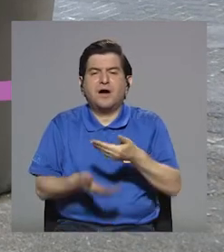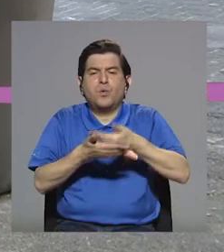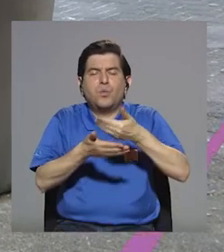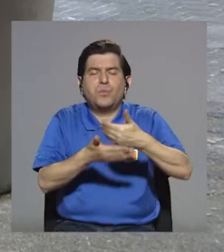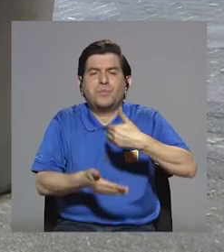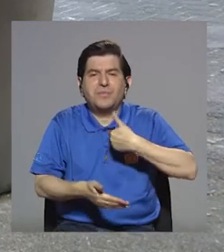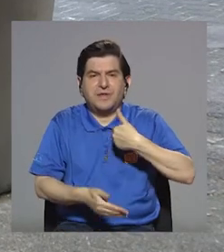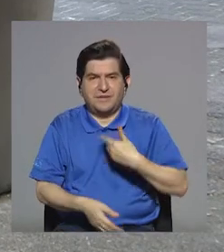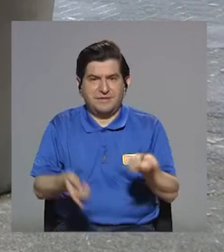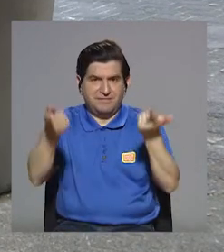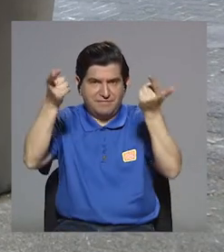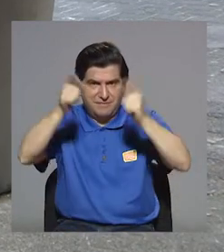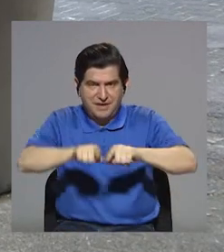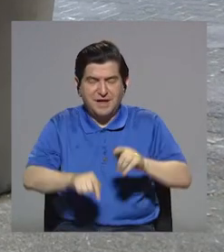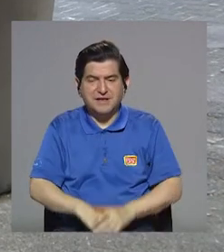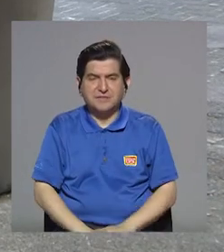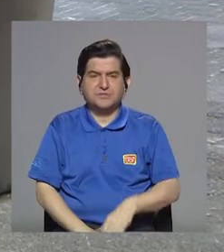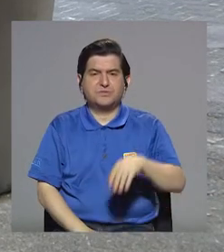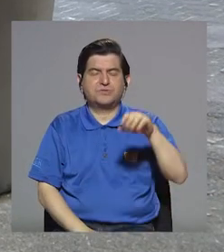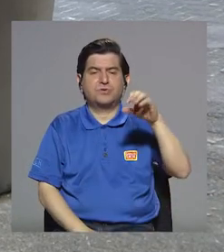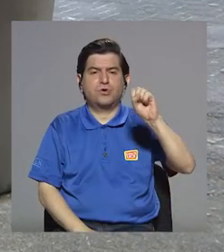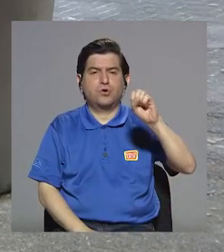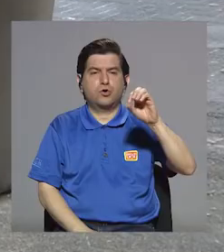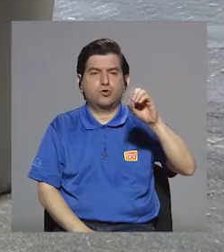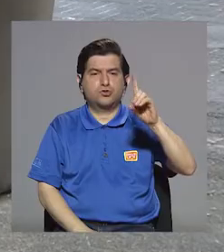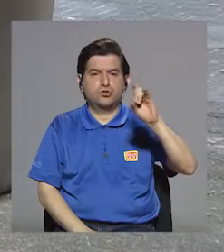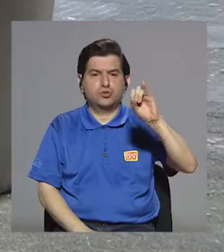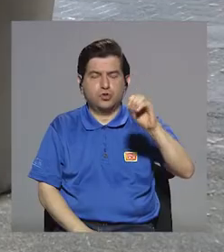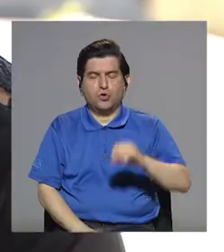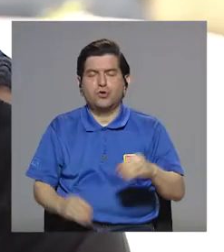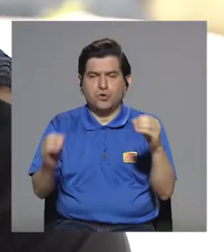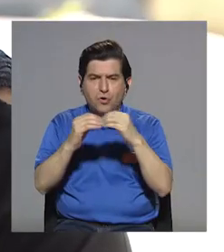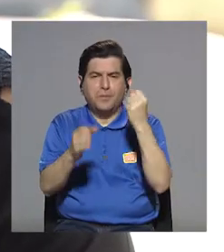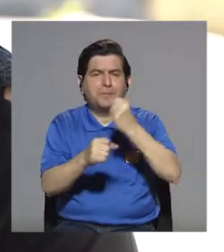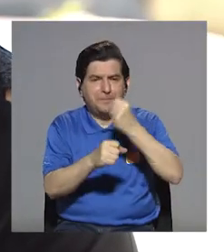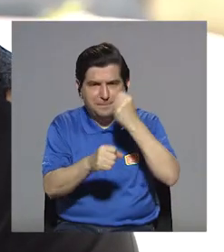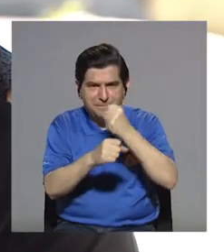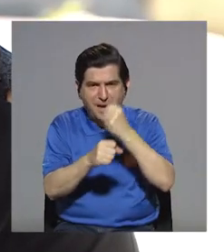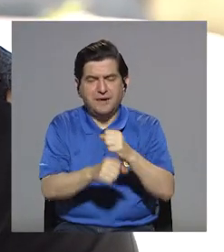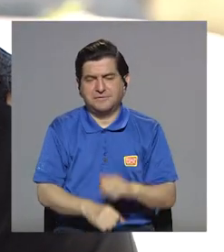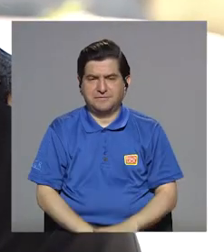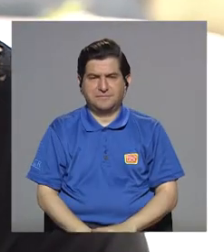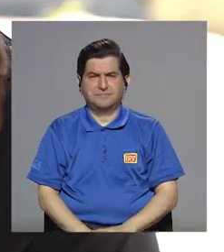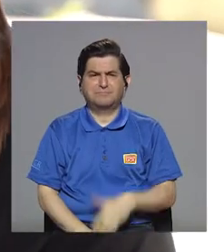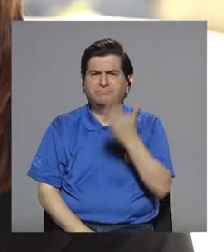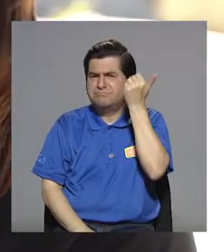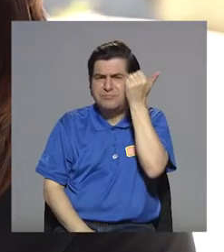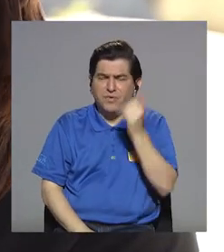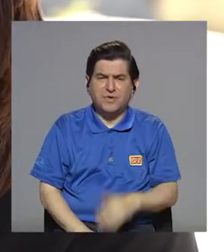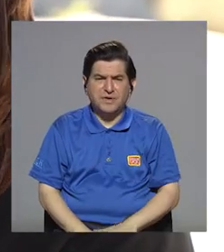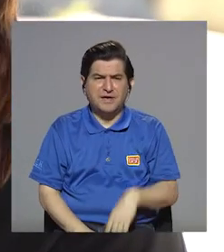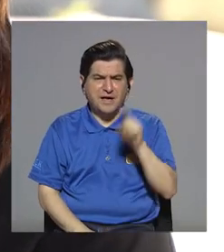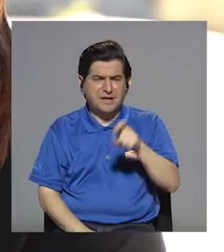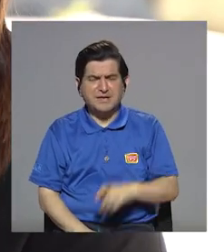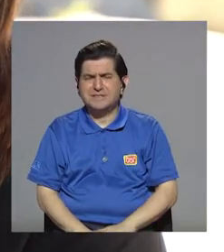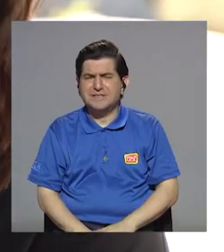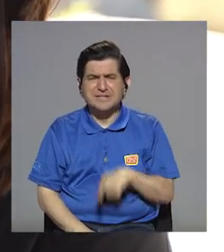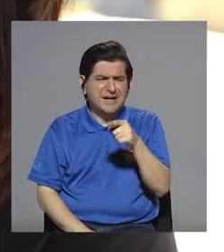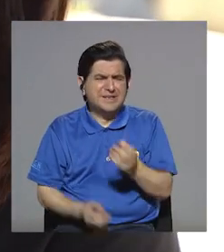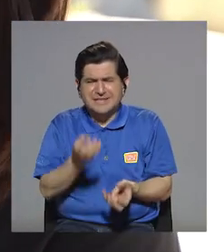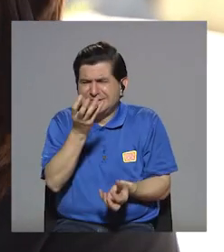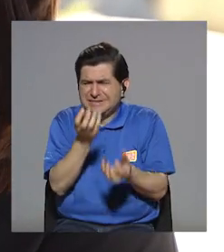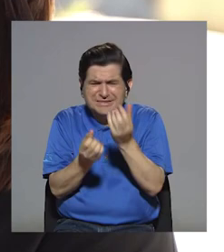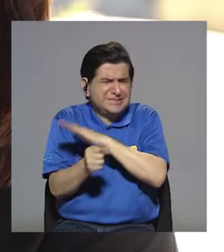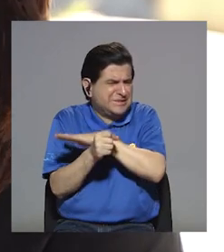En el caso del sodio, sí lleva un poco más de elaboración porque hay que calcinar completamente el